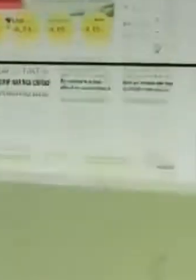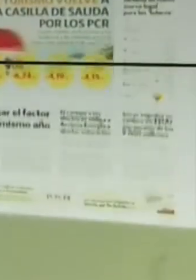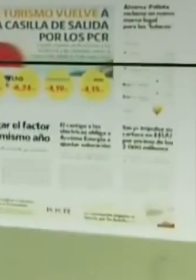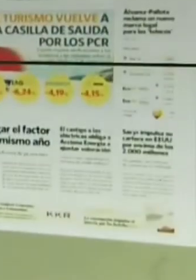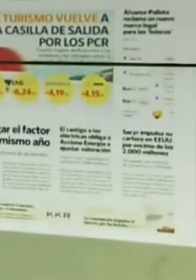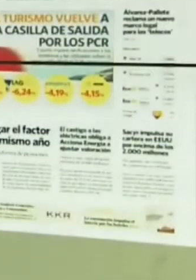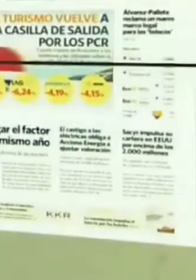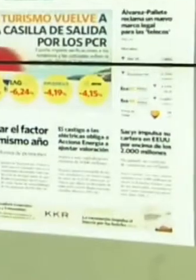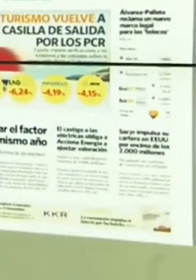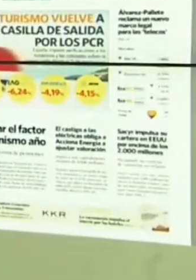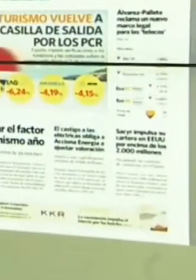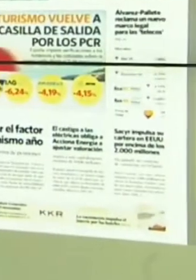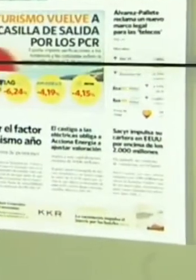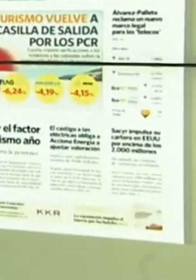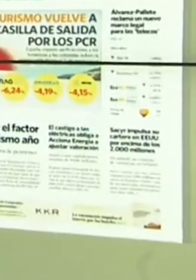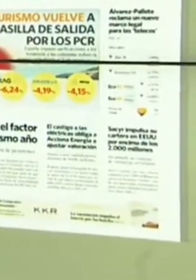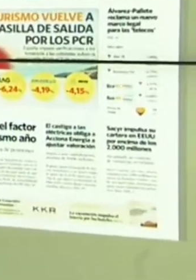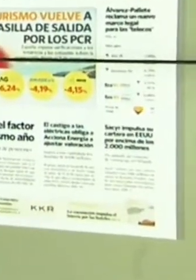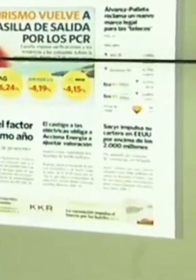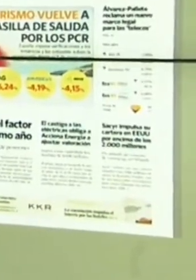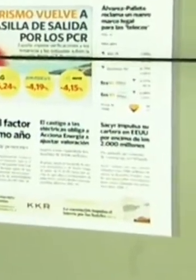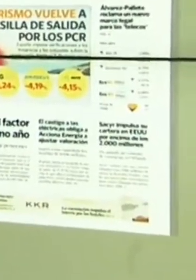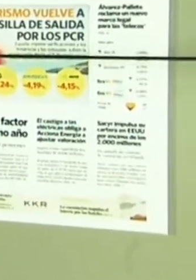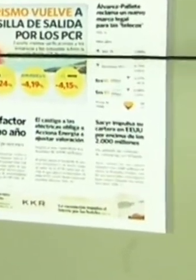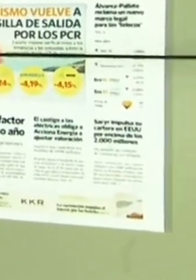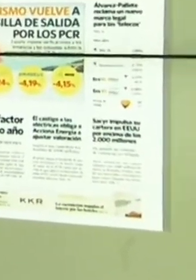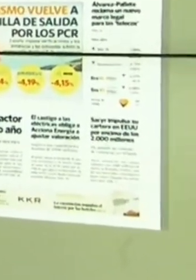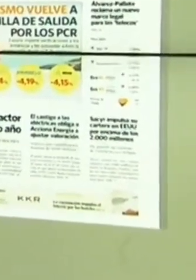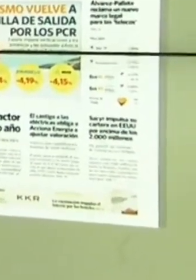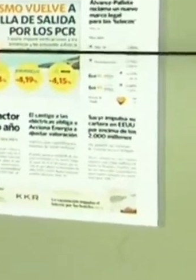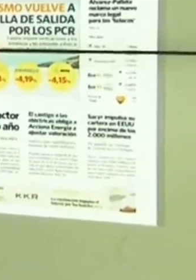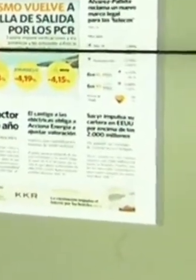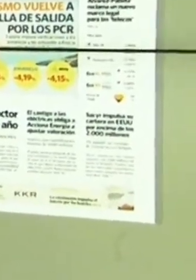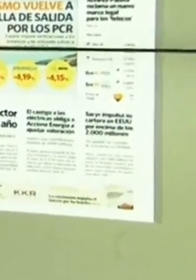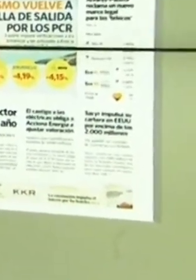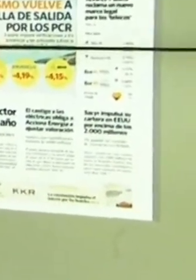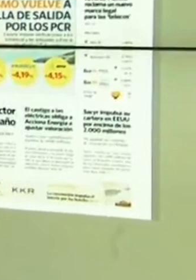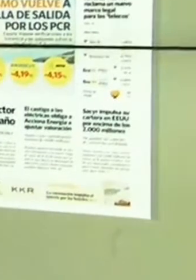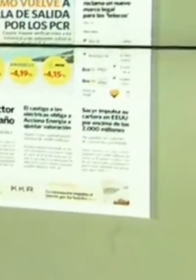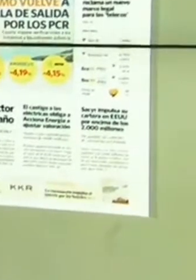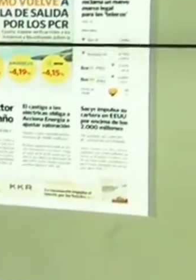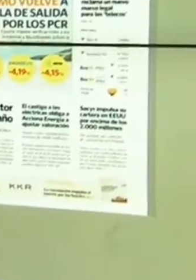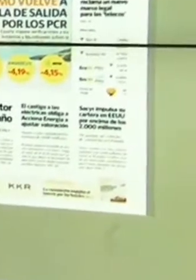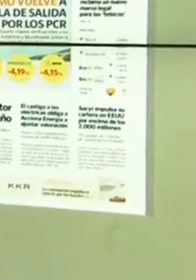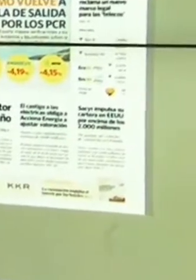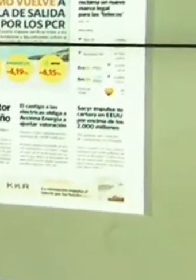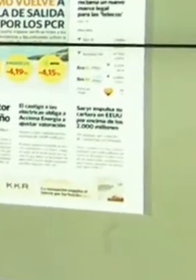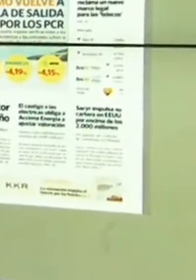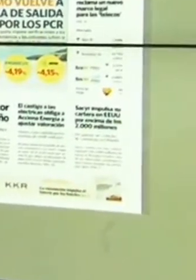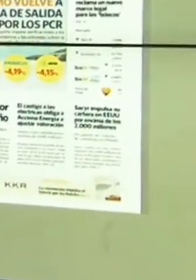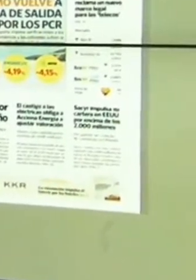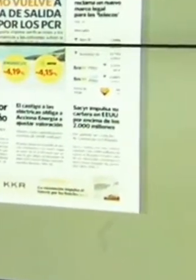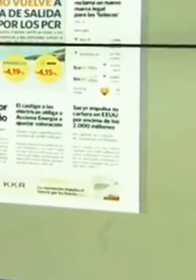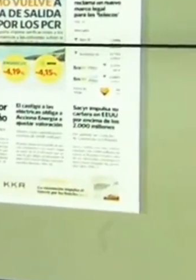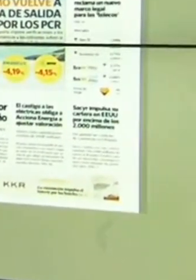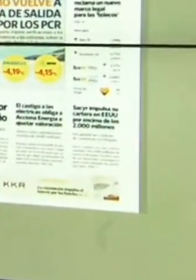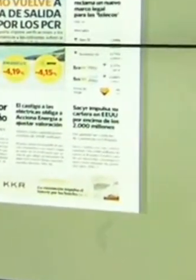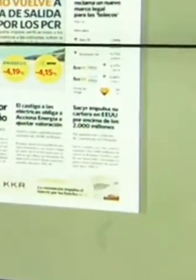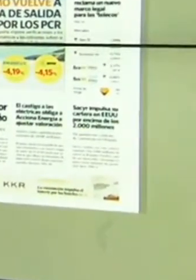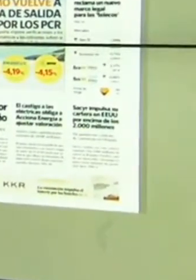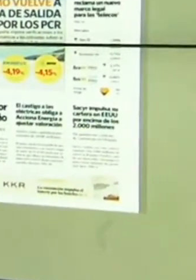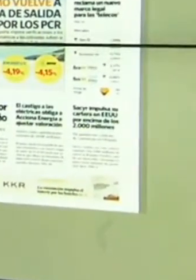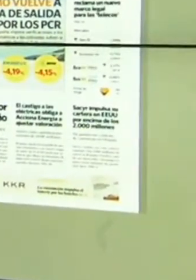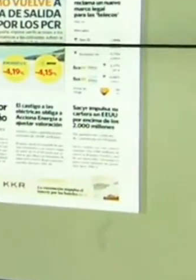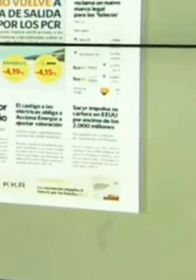Vamos a la prensa económica, leemos pacto para las pensiones, también Santander líder de crédito en el mundo al